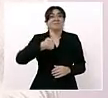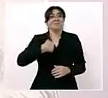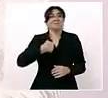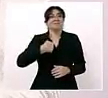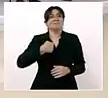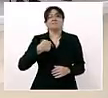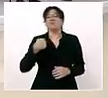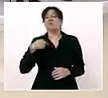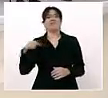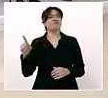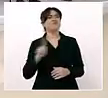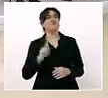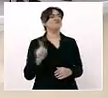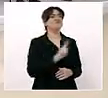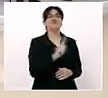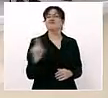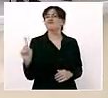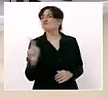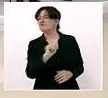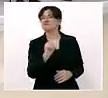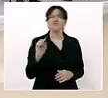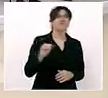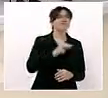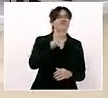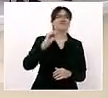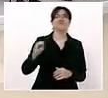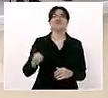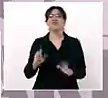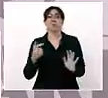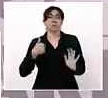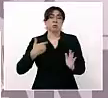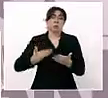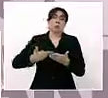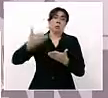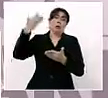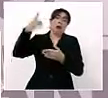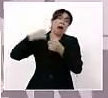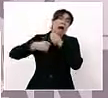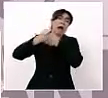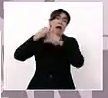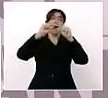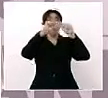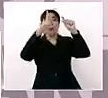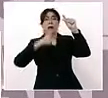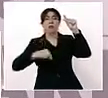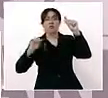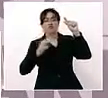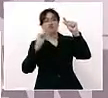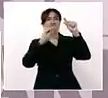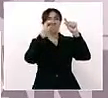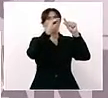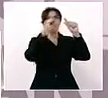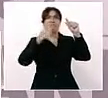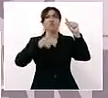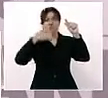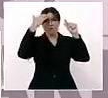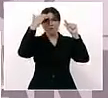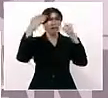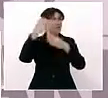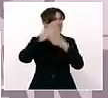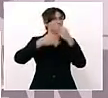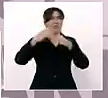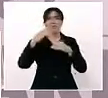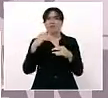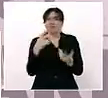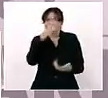andariego y desde hace muchos años recorro todo el país y conozco todo Nayarit, conozco